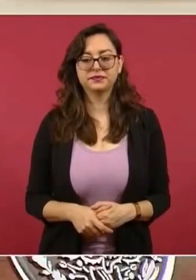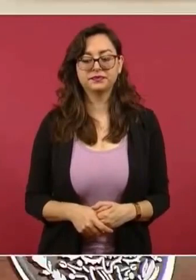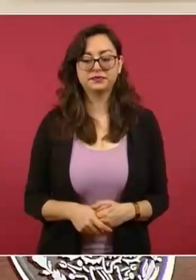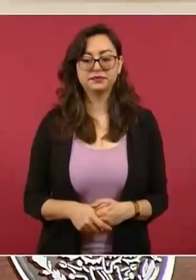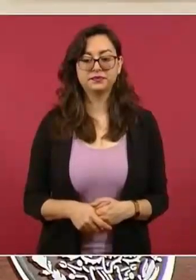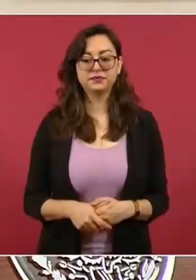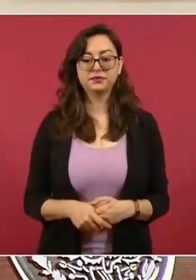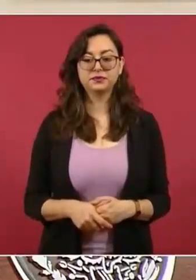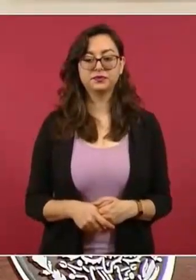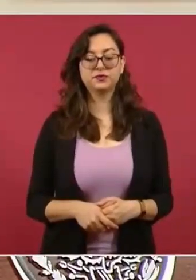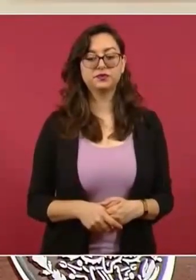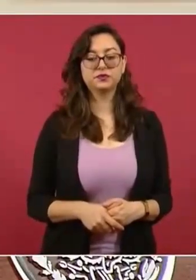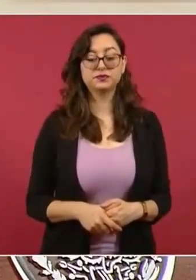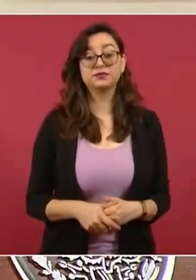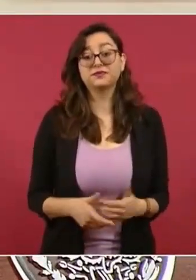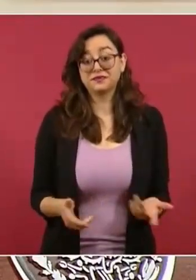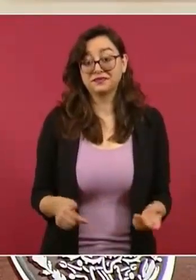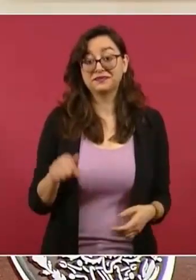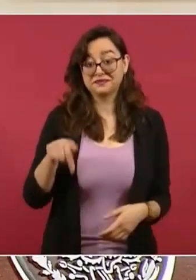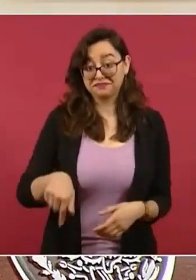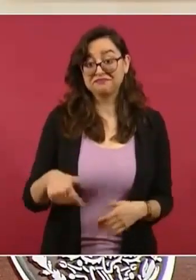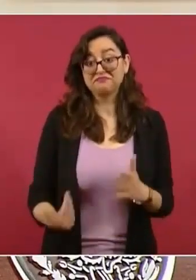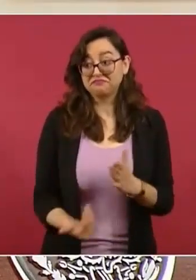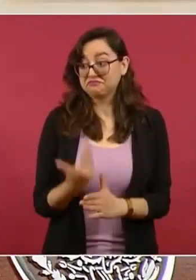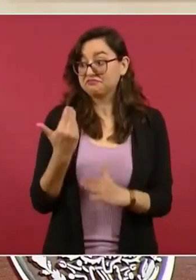la mañanera ha y